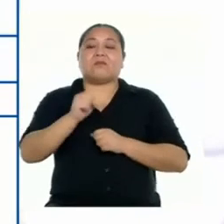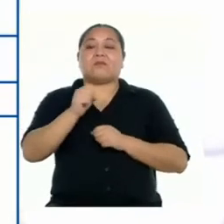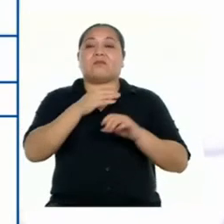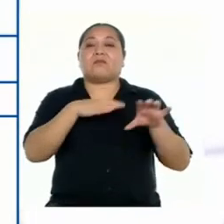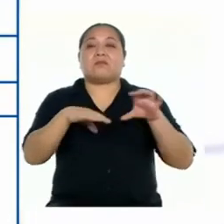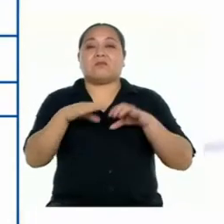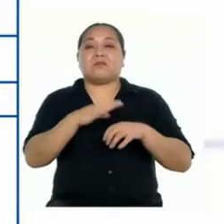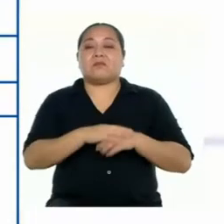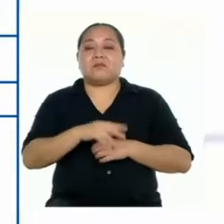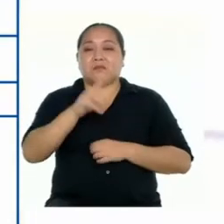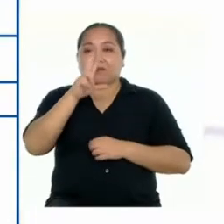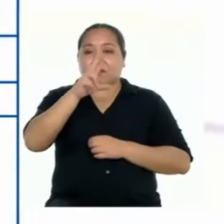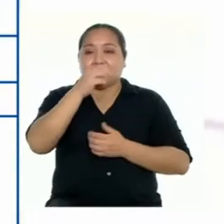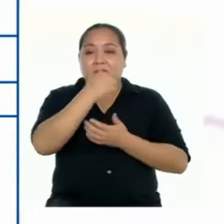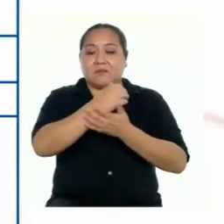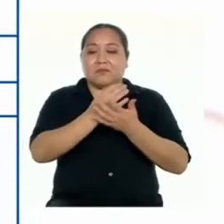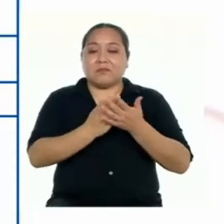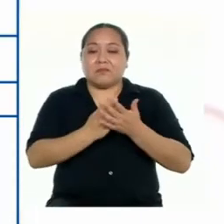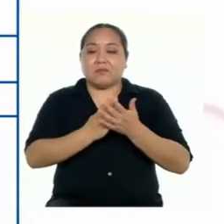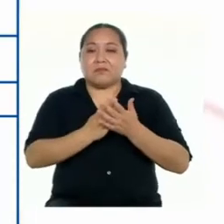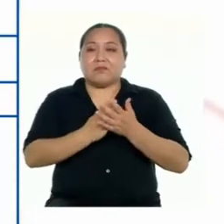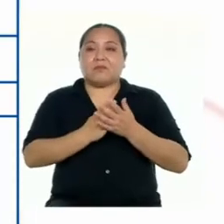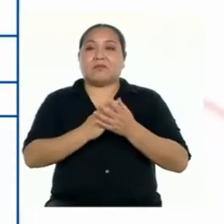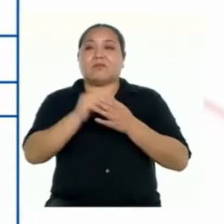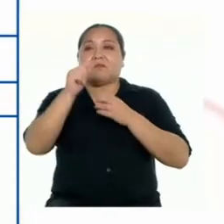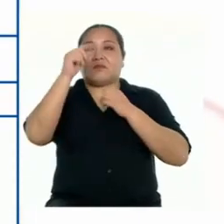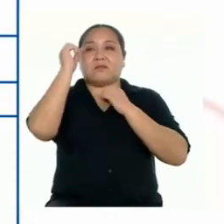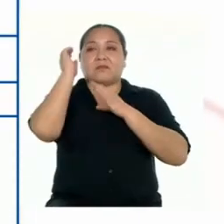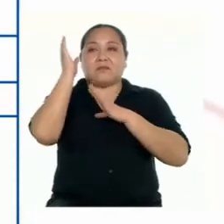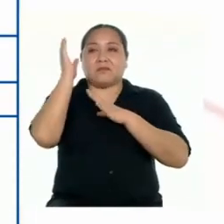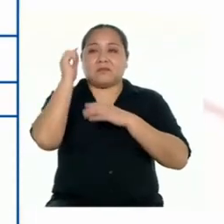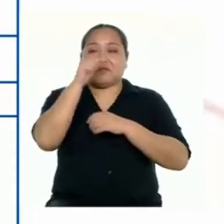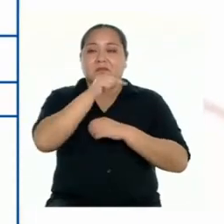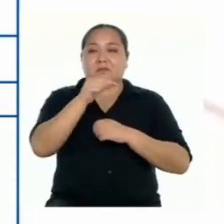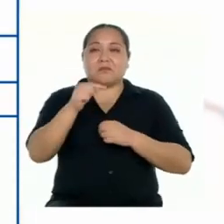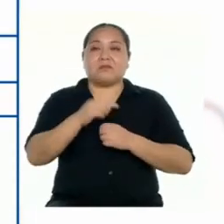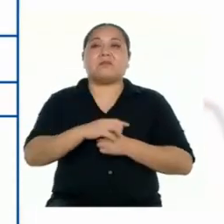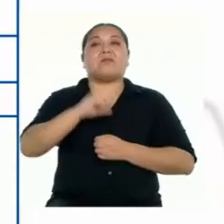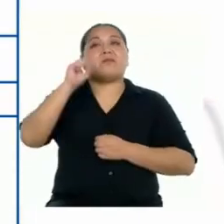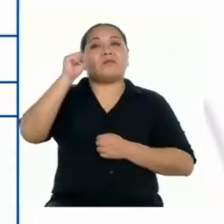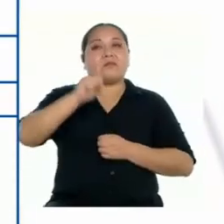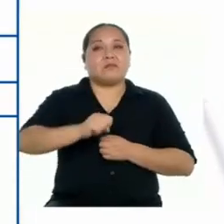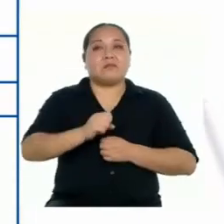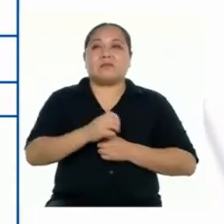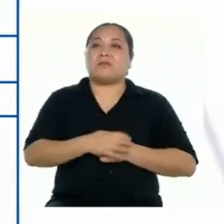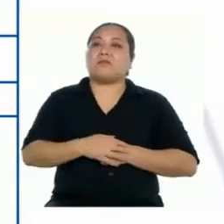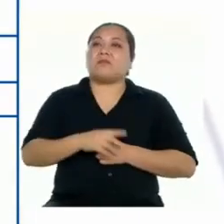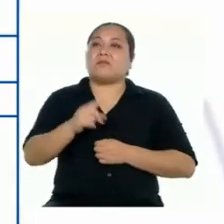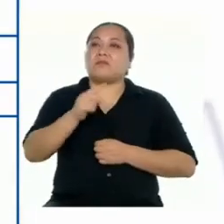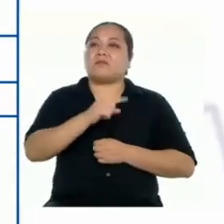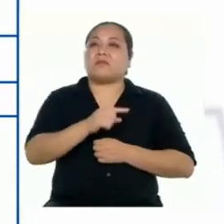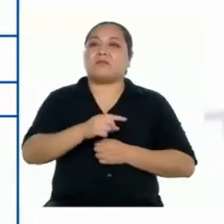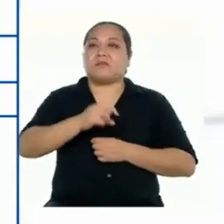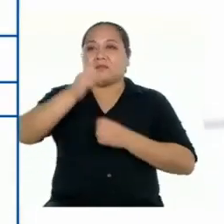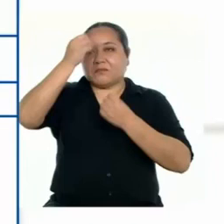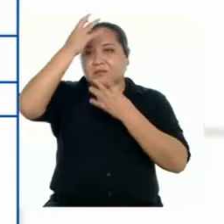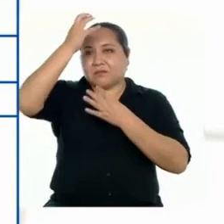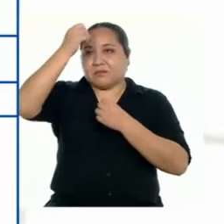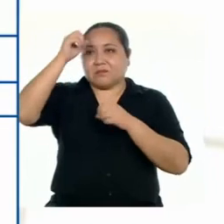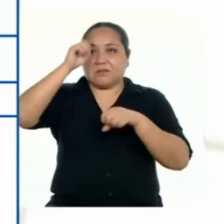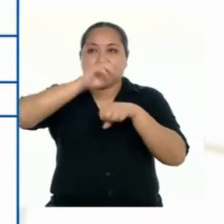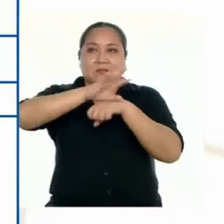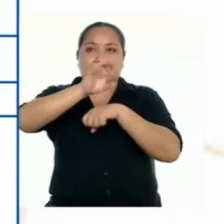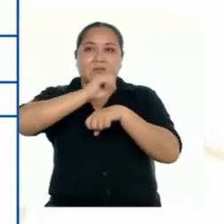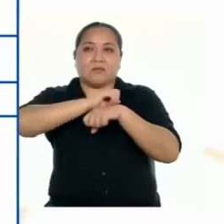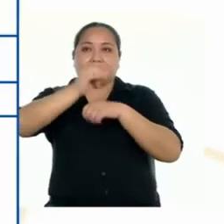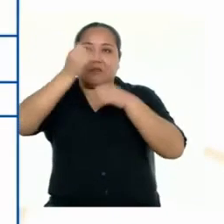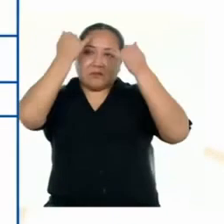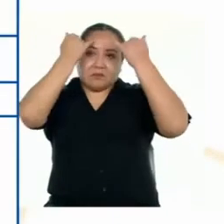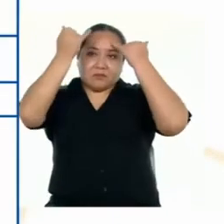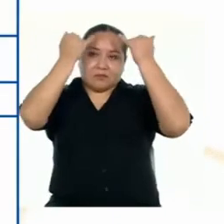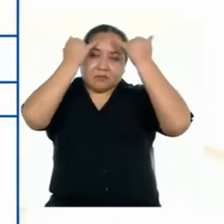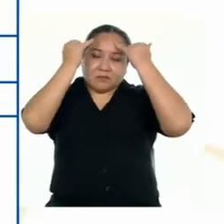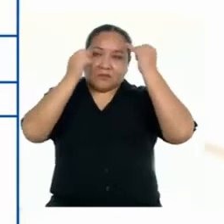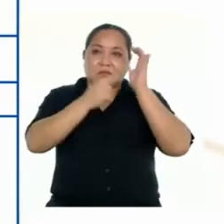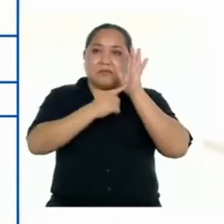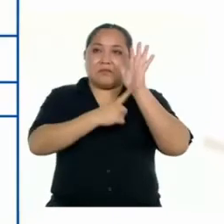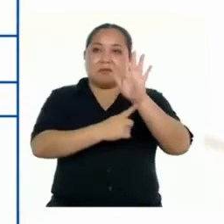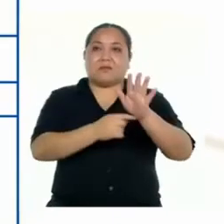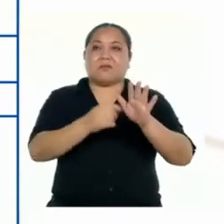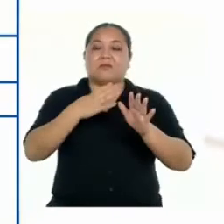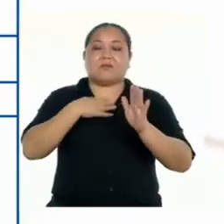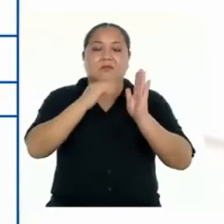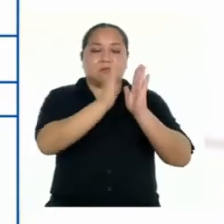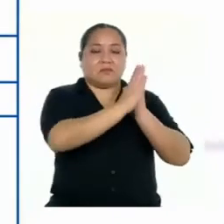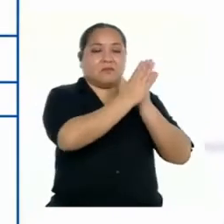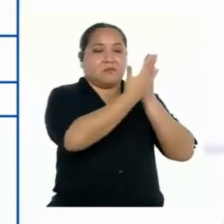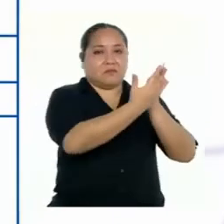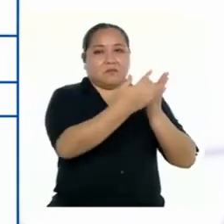tres partes del texto expositivo, así que marquemos que sí. ¿La información, recomendaciones e ideas que presento